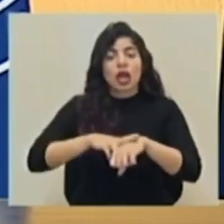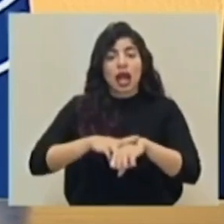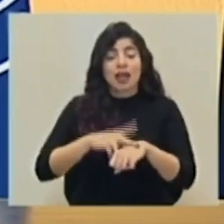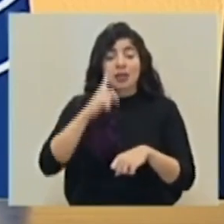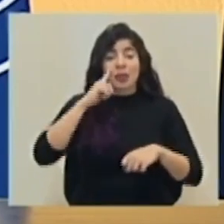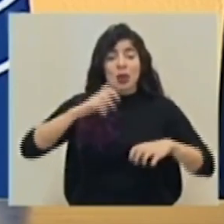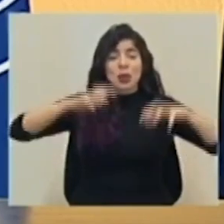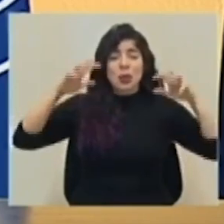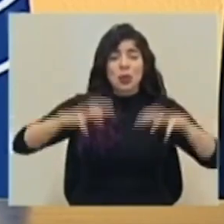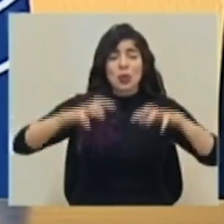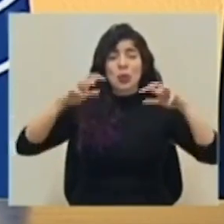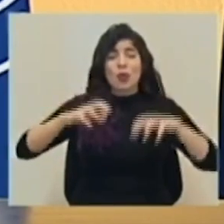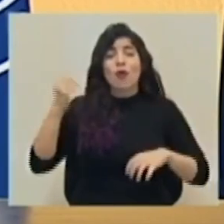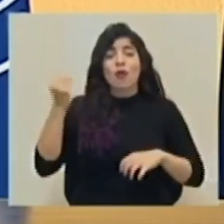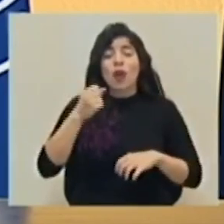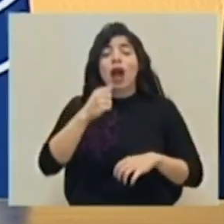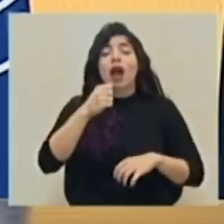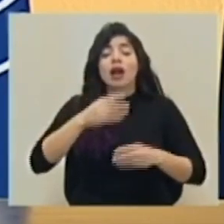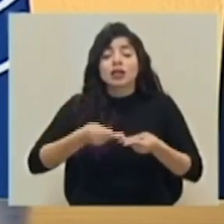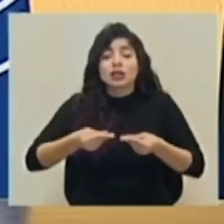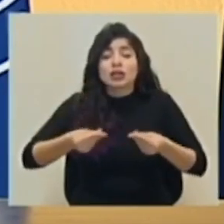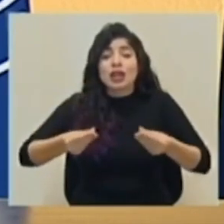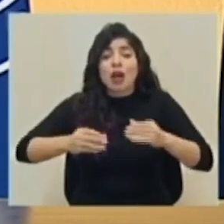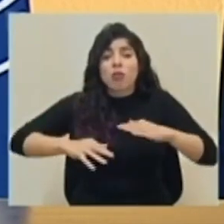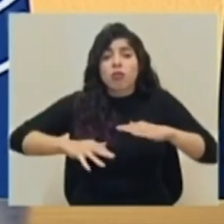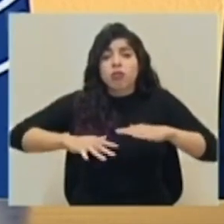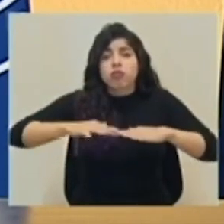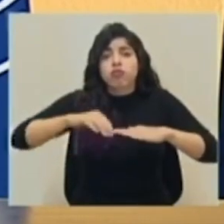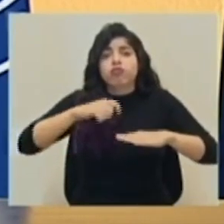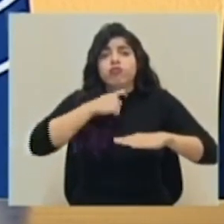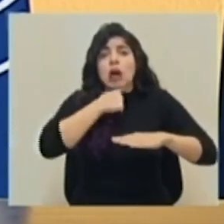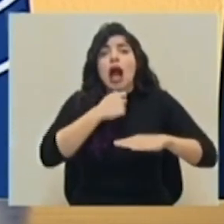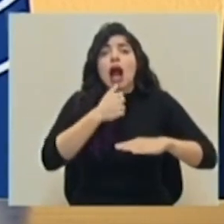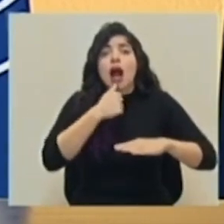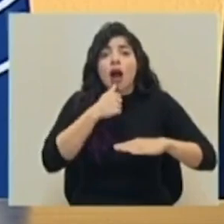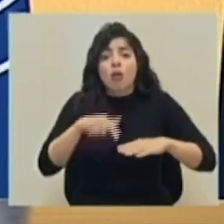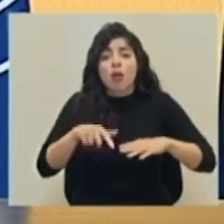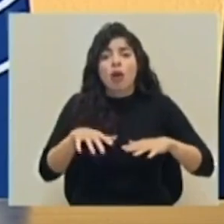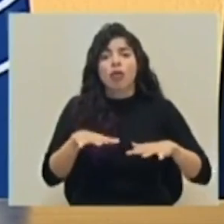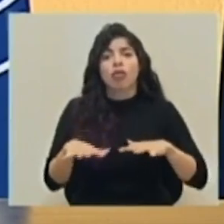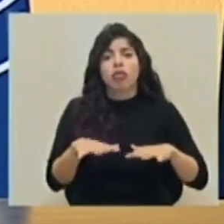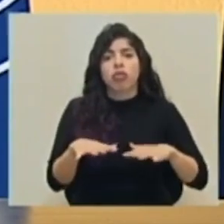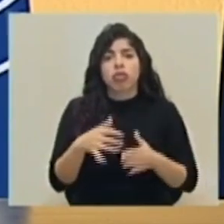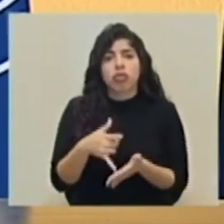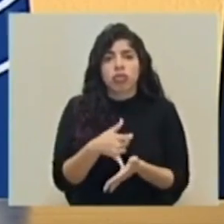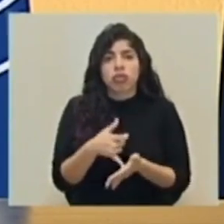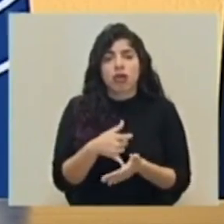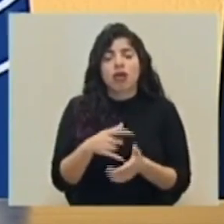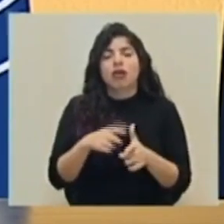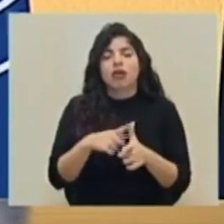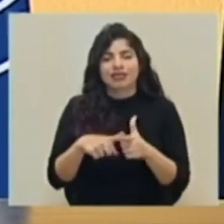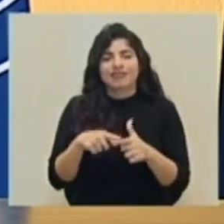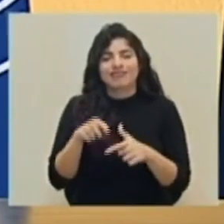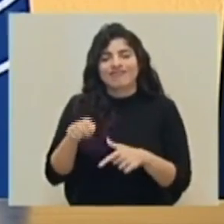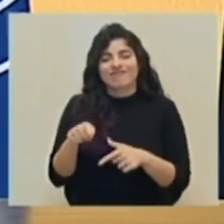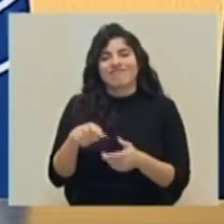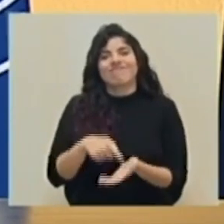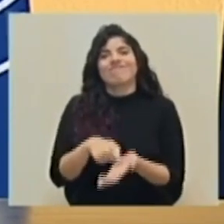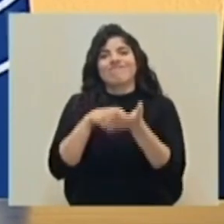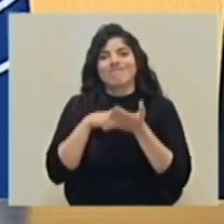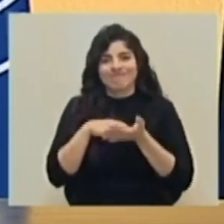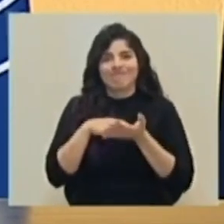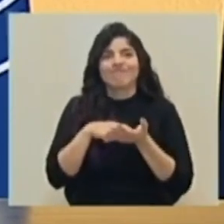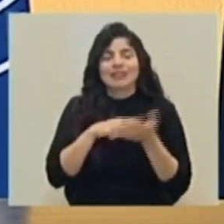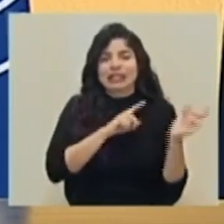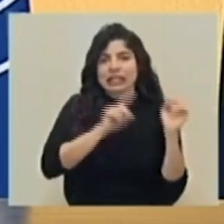las lluvias intensas y la saturación de los suelos tienden a desestabilizarse y lo que ha requerido es no sólo la activación